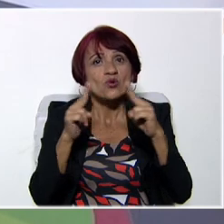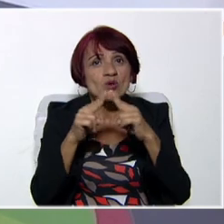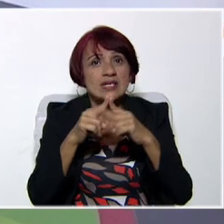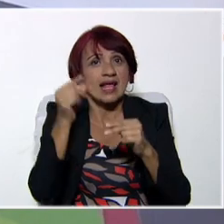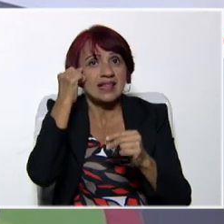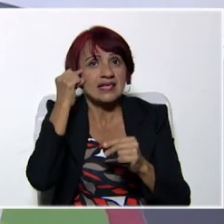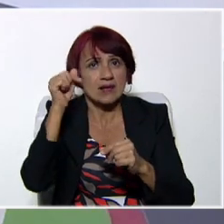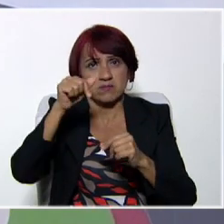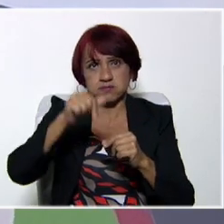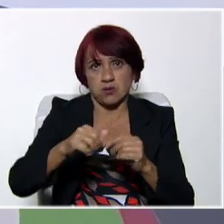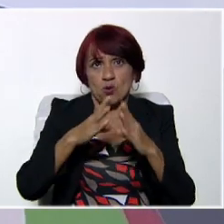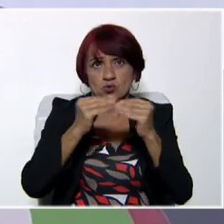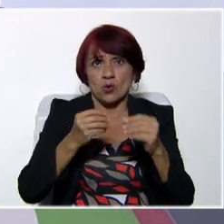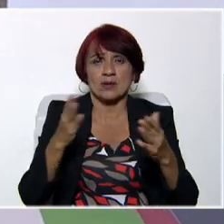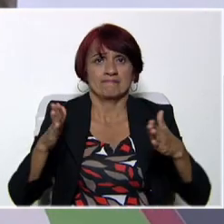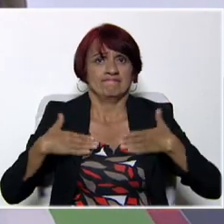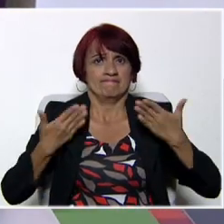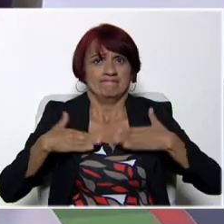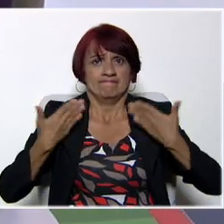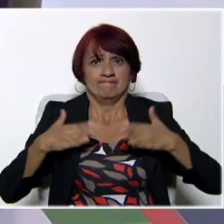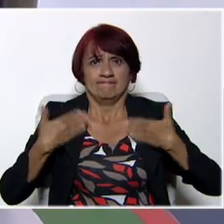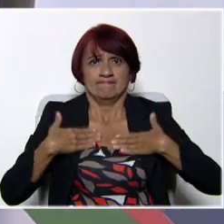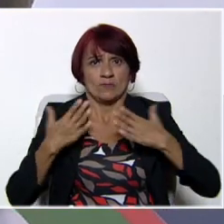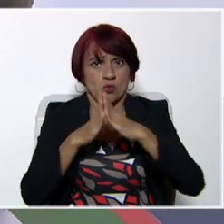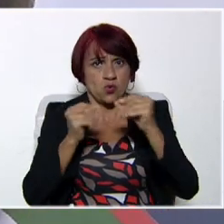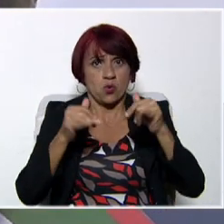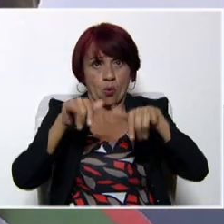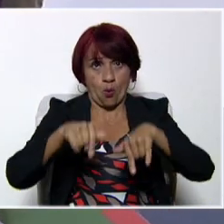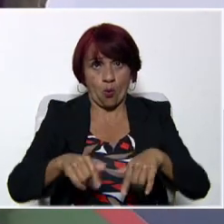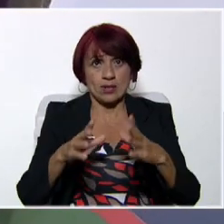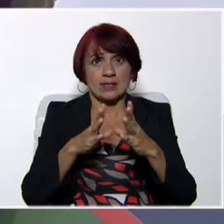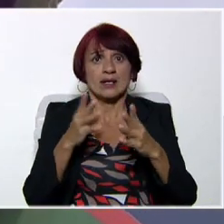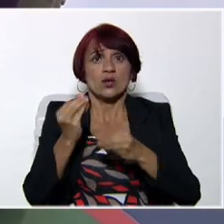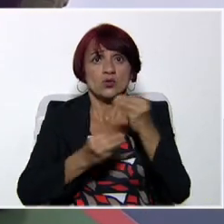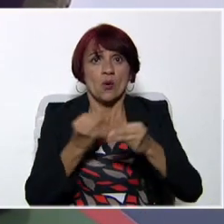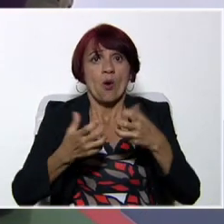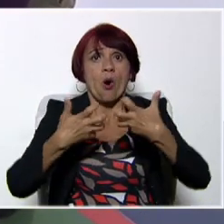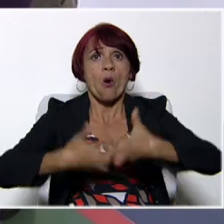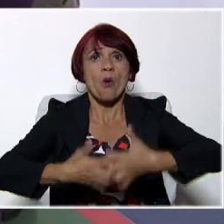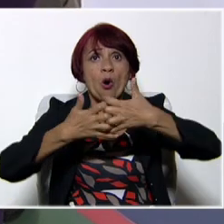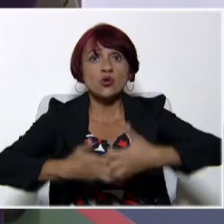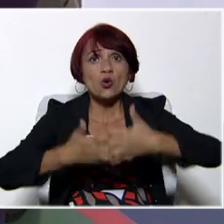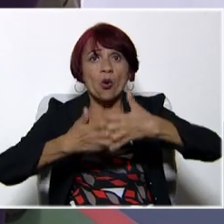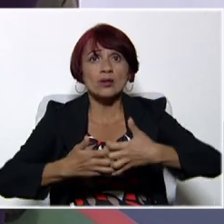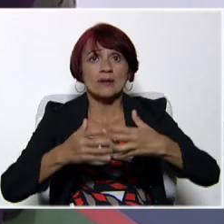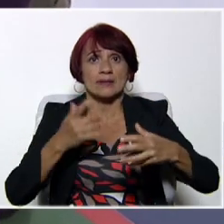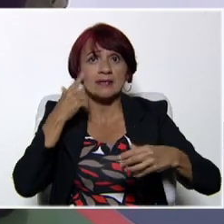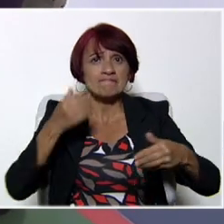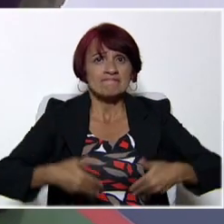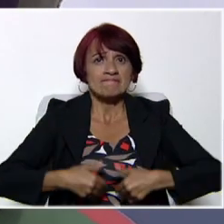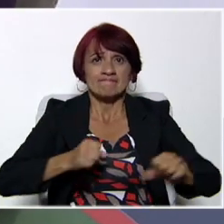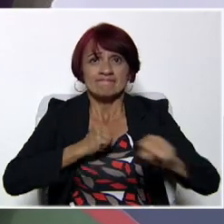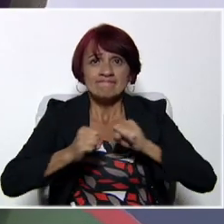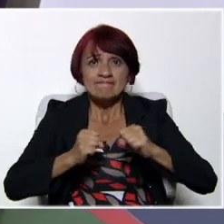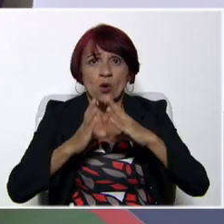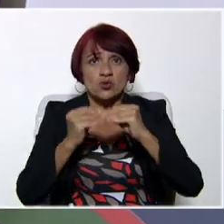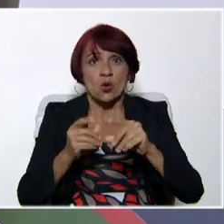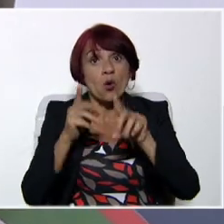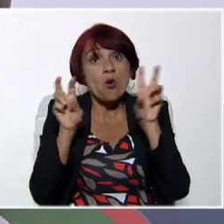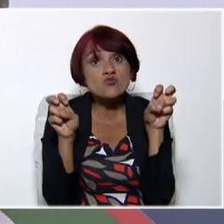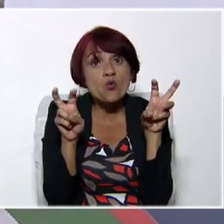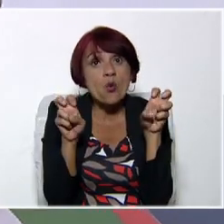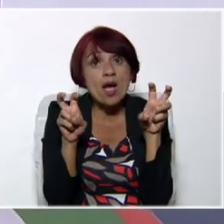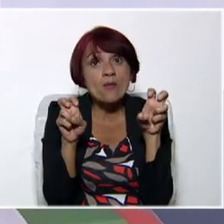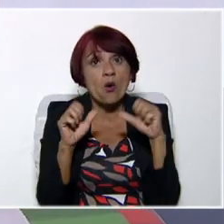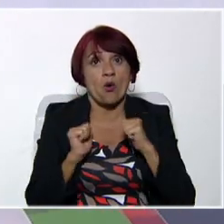el día de hoy. Además, muy emocionados en el sentido de que ya estamos calentando los motores con este idioma extranjero. Estamos arrancando otro nuevo